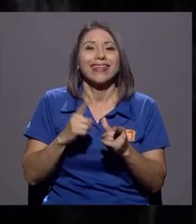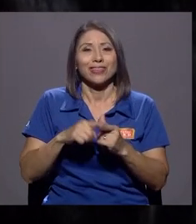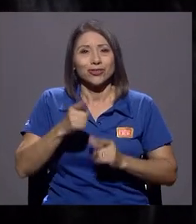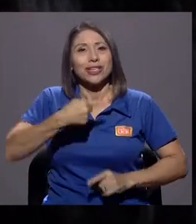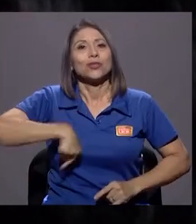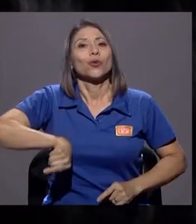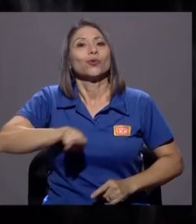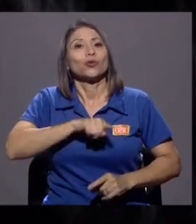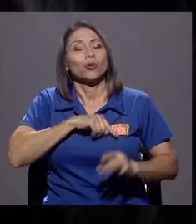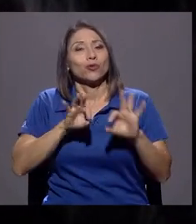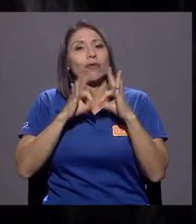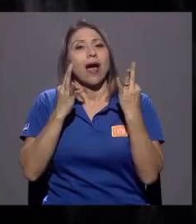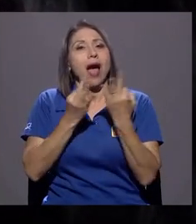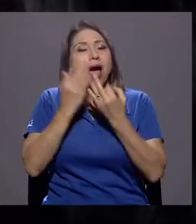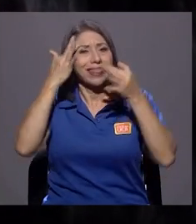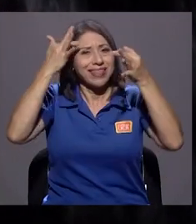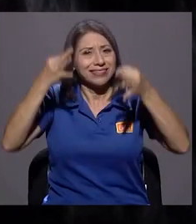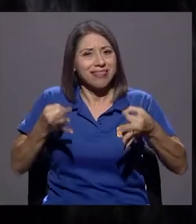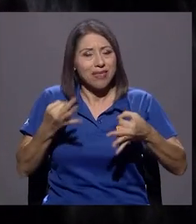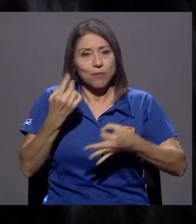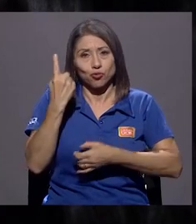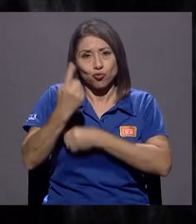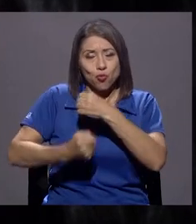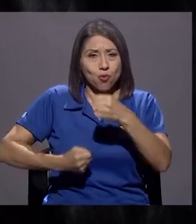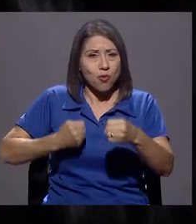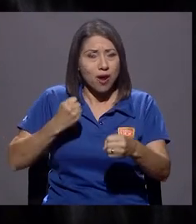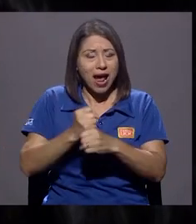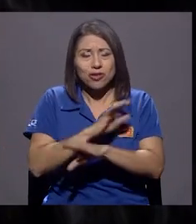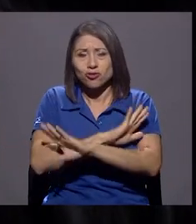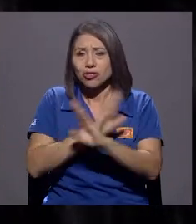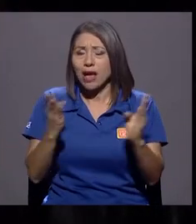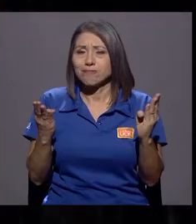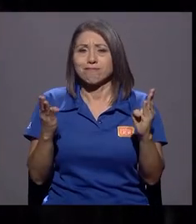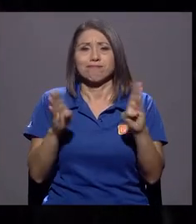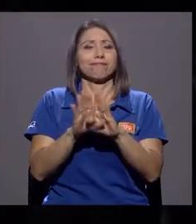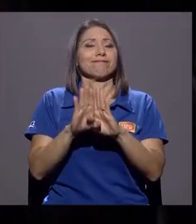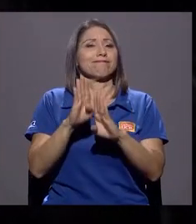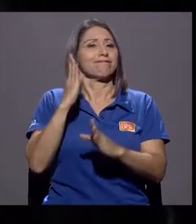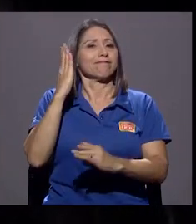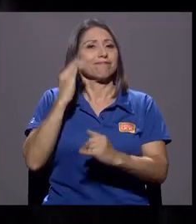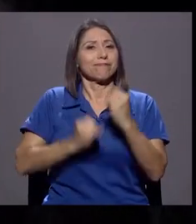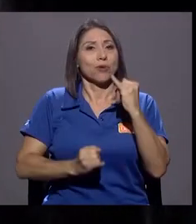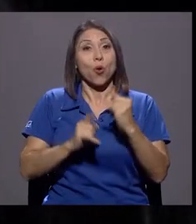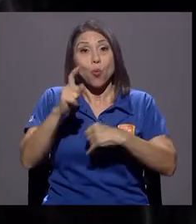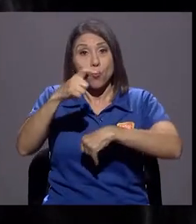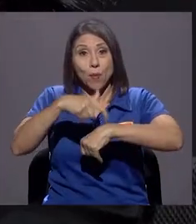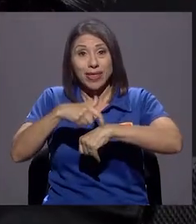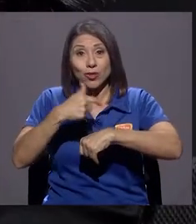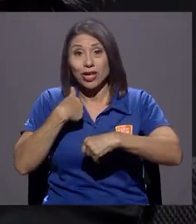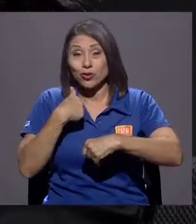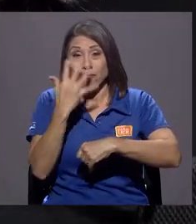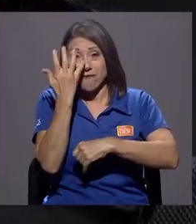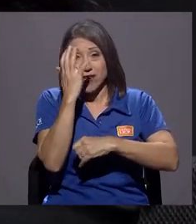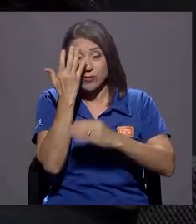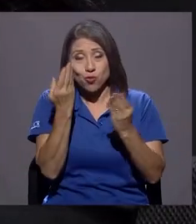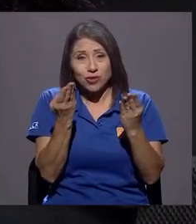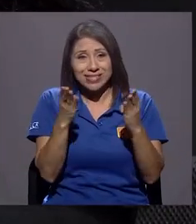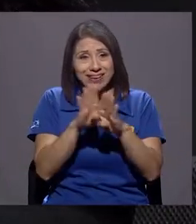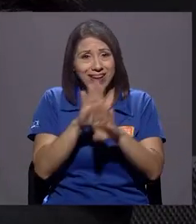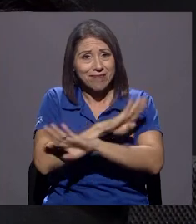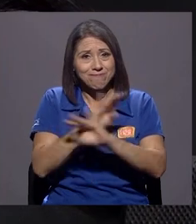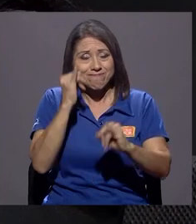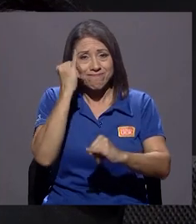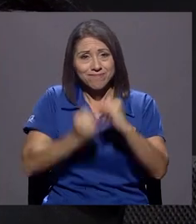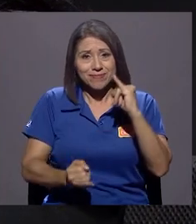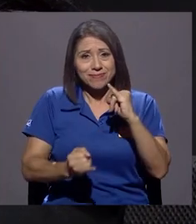por ese año cerrar canales, incluso hubo momentos donde yo cerré mi Facebook, porque irónicamente